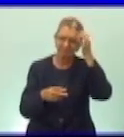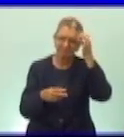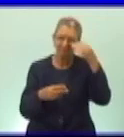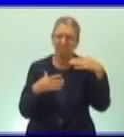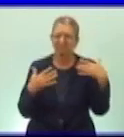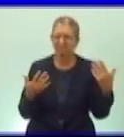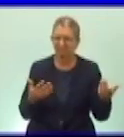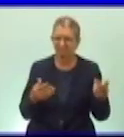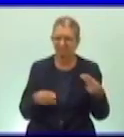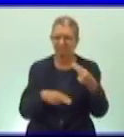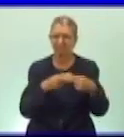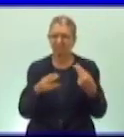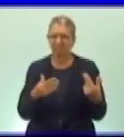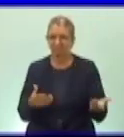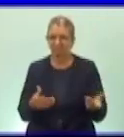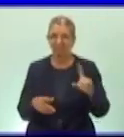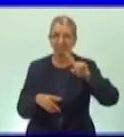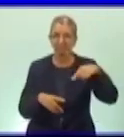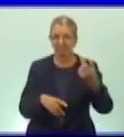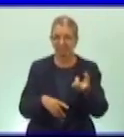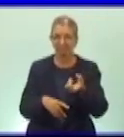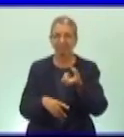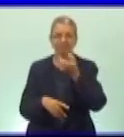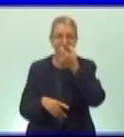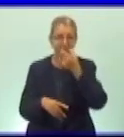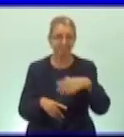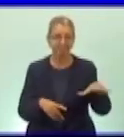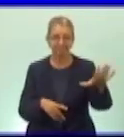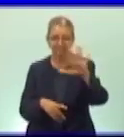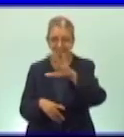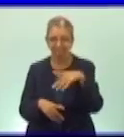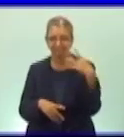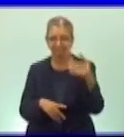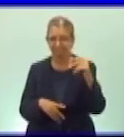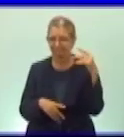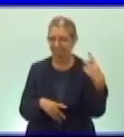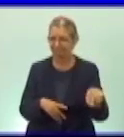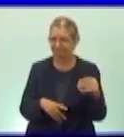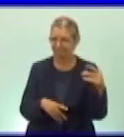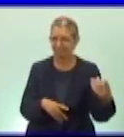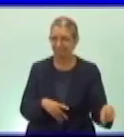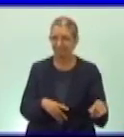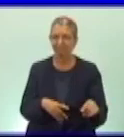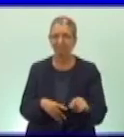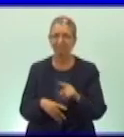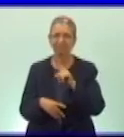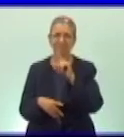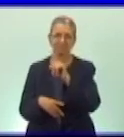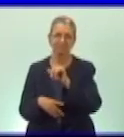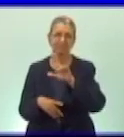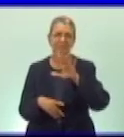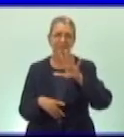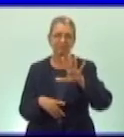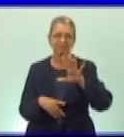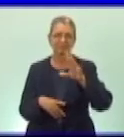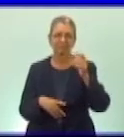después a los esclavos africanos desde 1510 hasta 1898